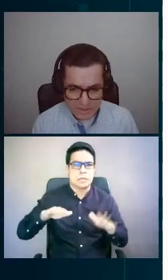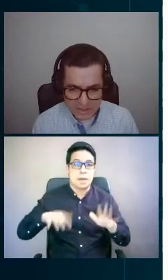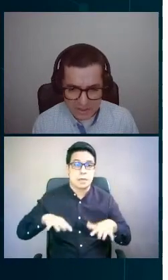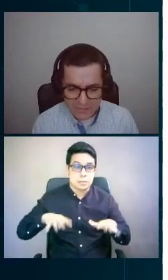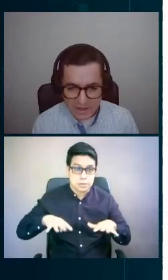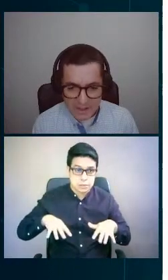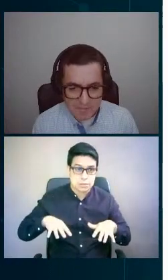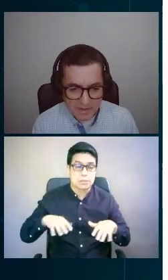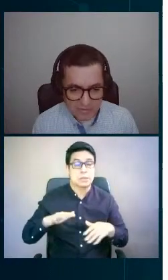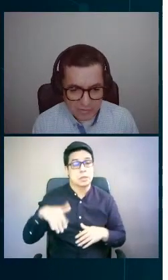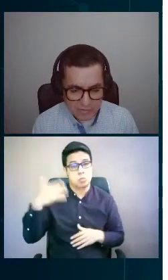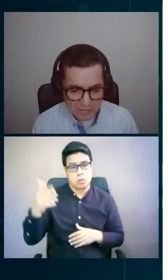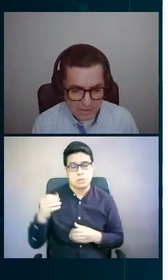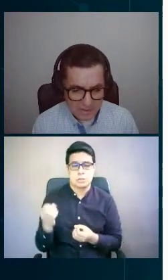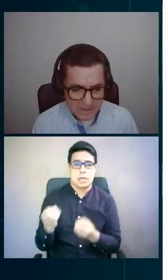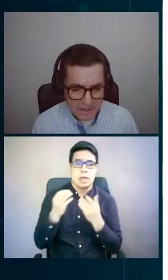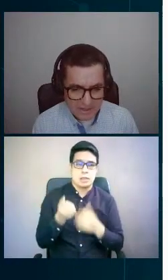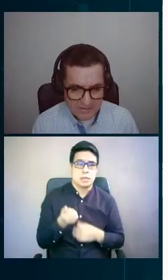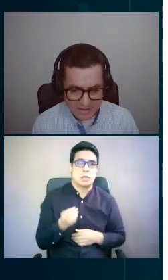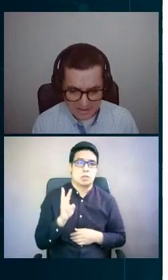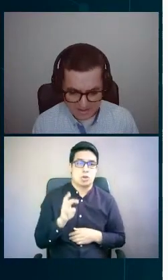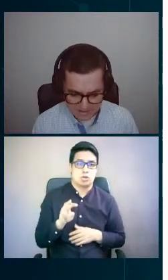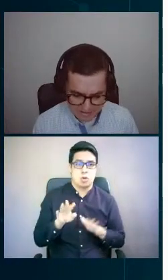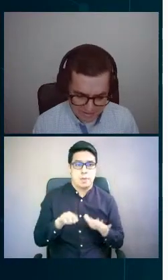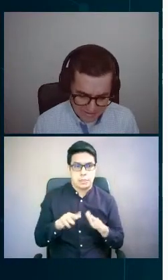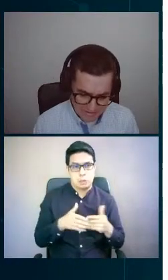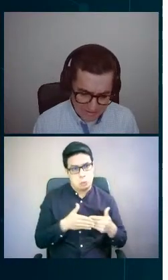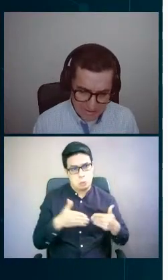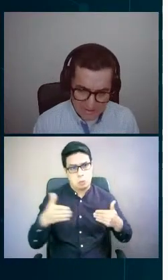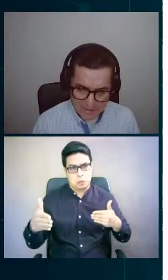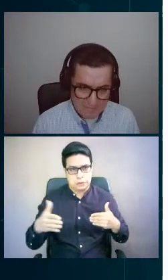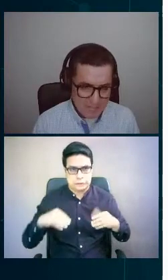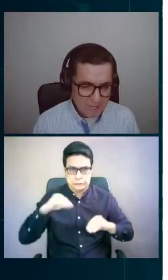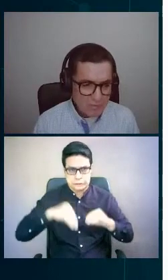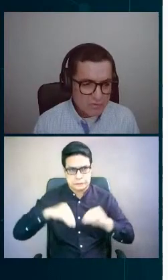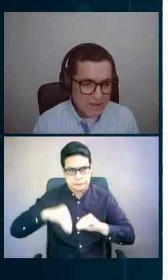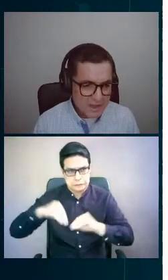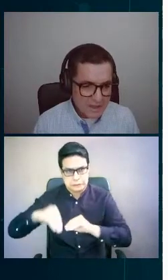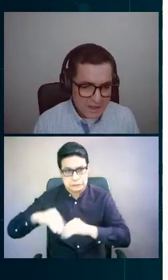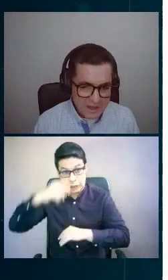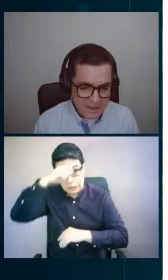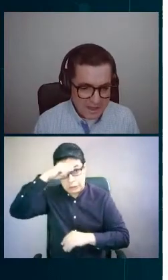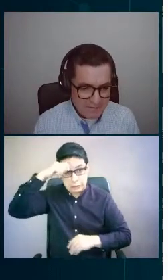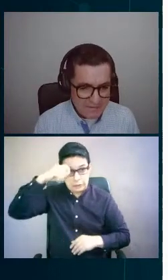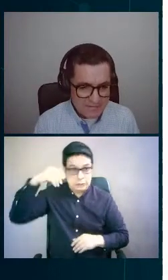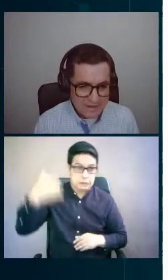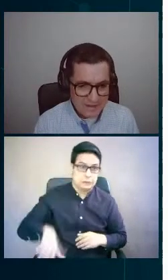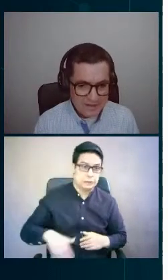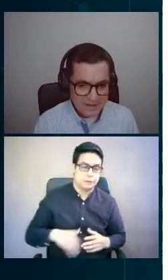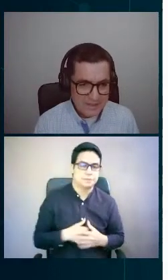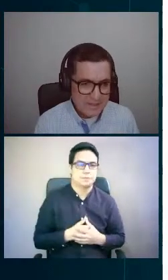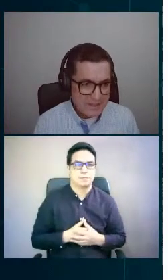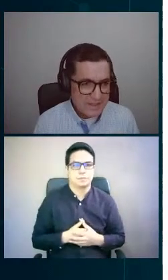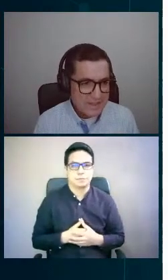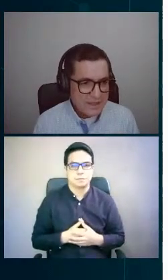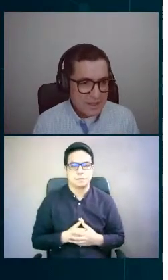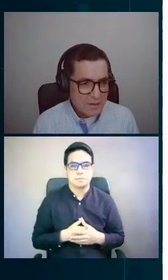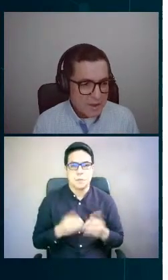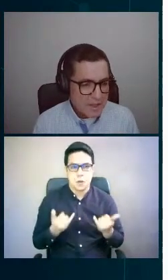de la inversión realizada. Vamos a avanzar